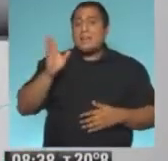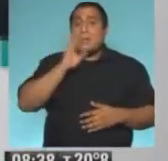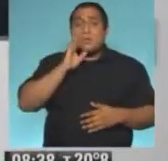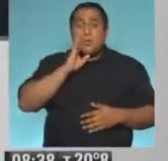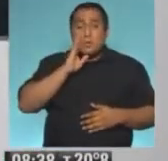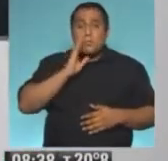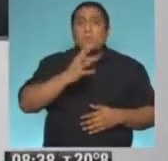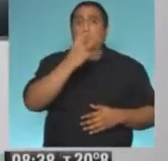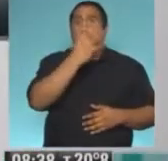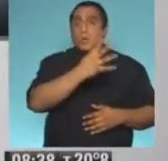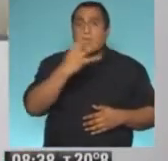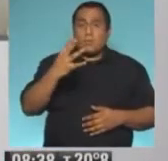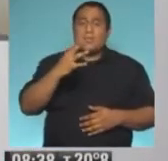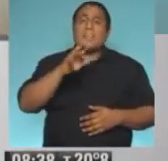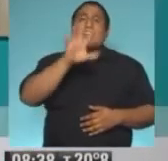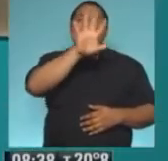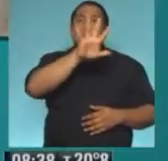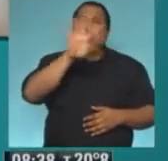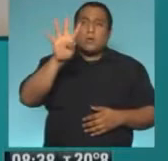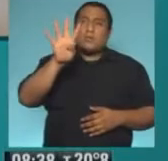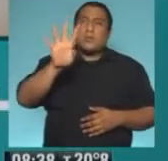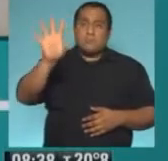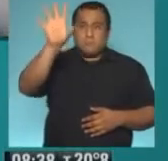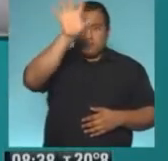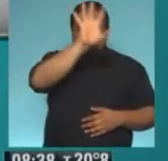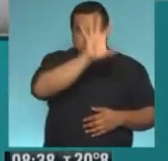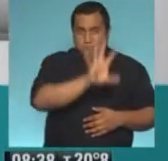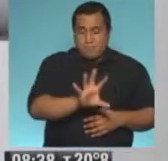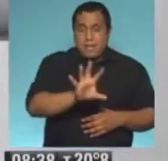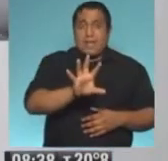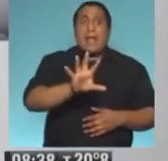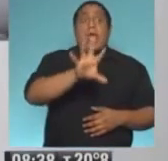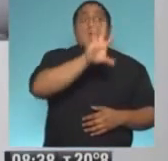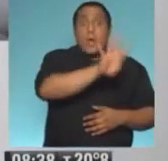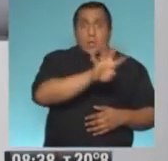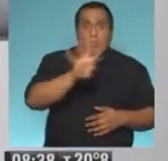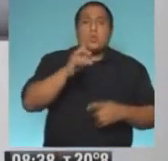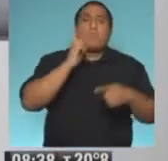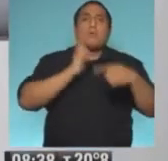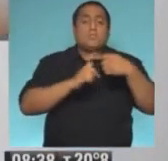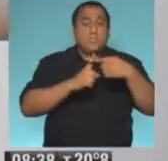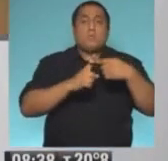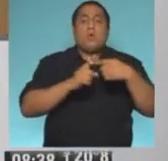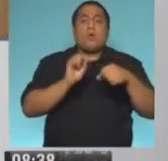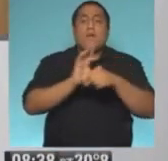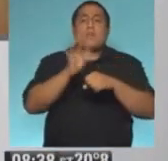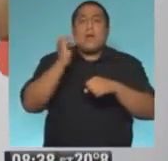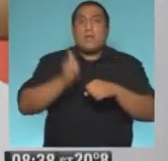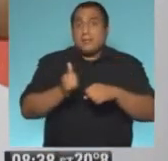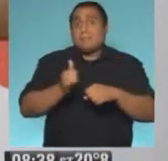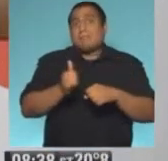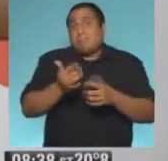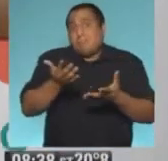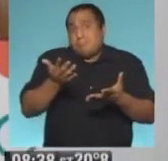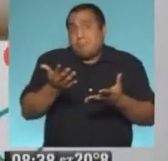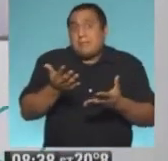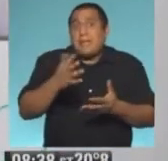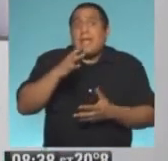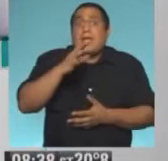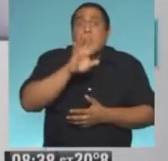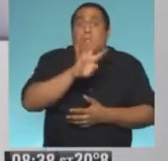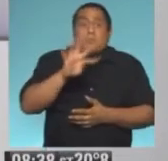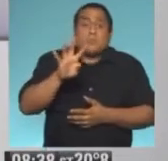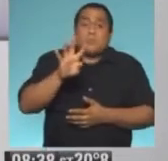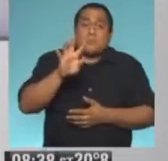44 de los 50 estados tienen tasas de positividad mucho mayor del 5%. Acá en Utah, donde estoy yo, está más o menos al